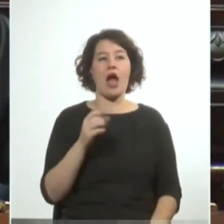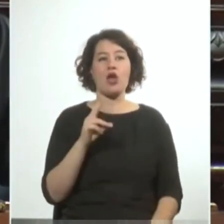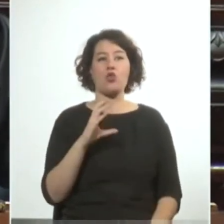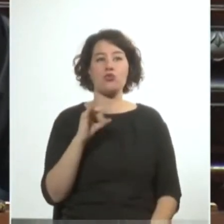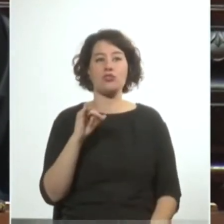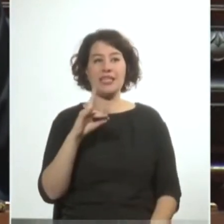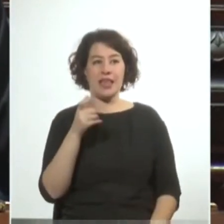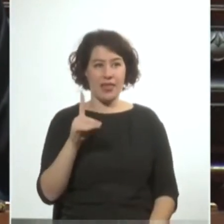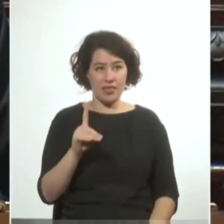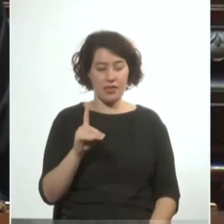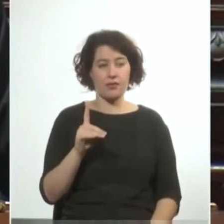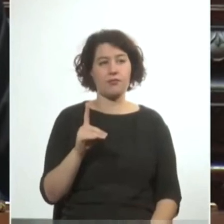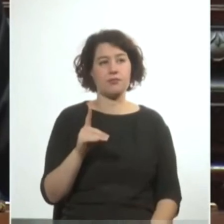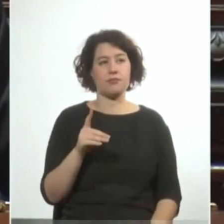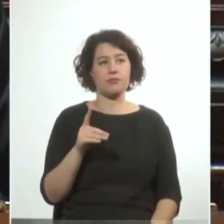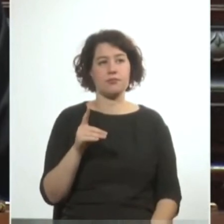punitiva al Estado